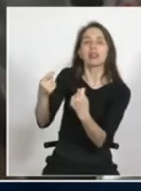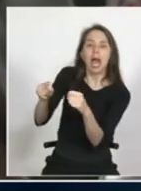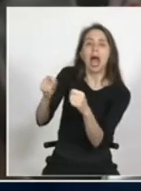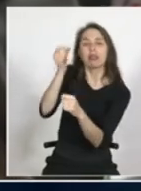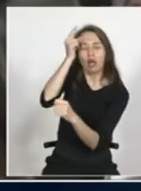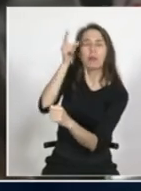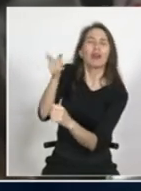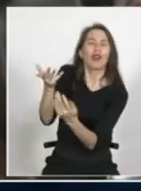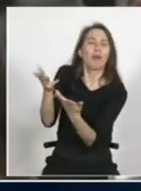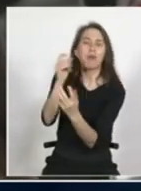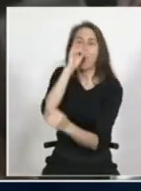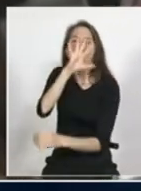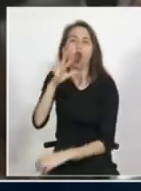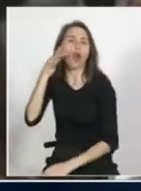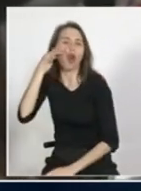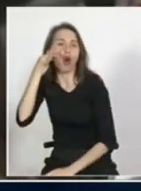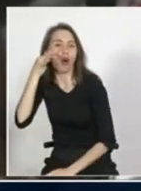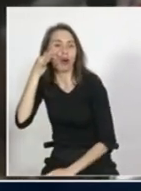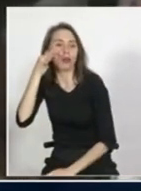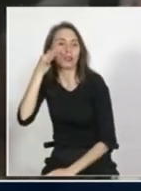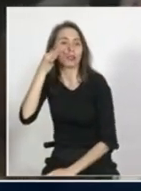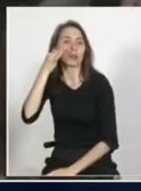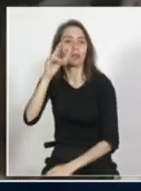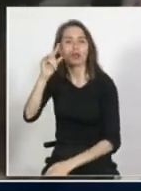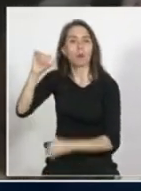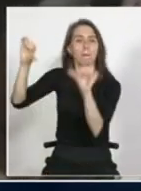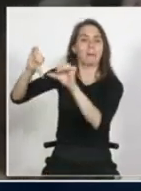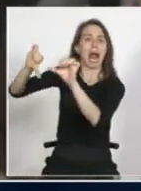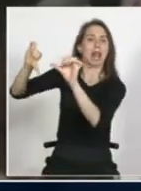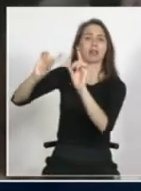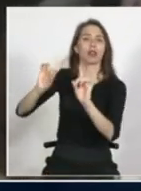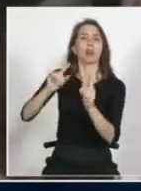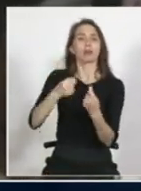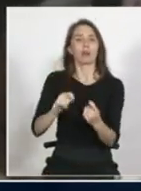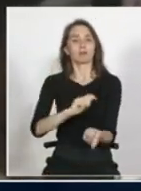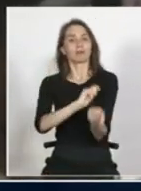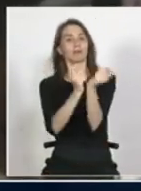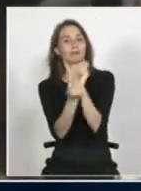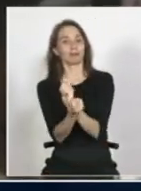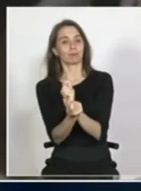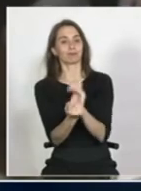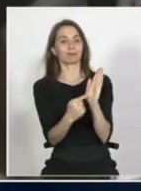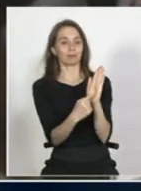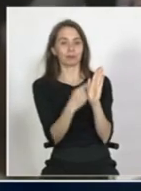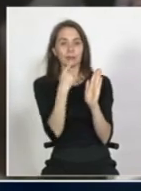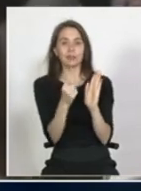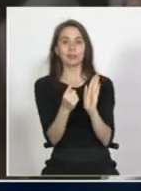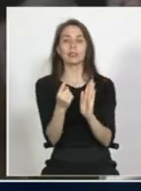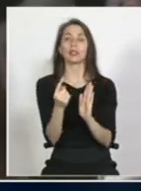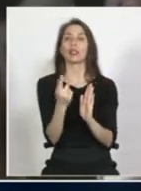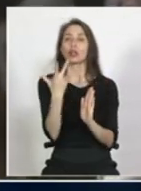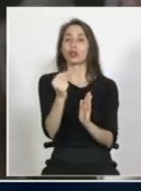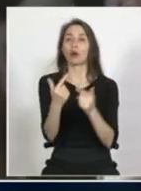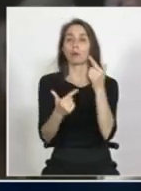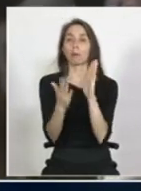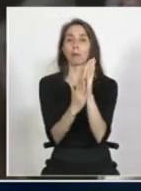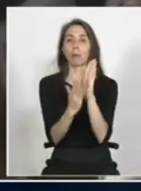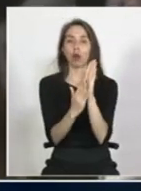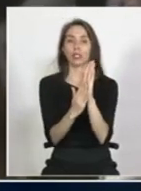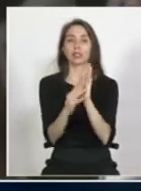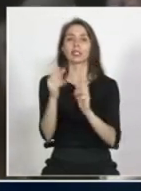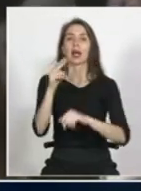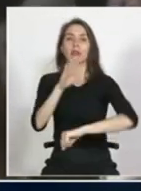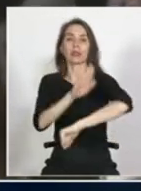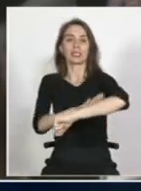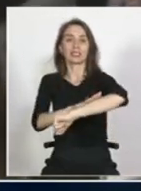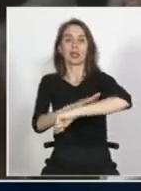para no simplemente satanizarlo sino tratar de revertirlo entonces dice no tengamos políticas de lo que él llama la izquierda